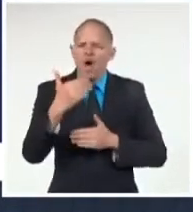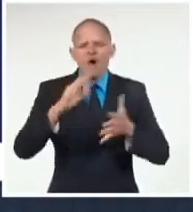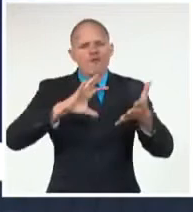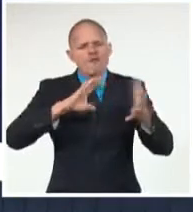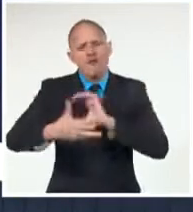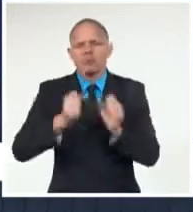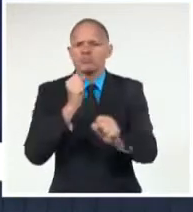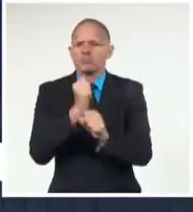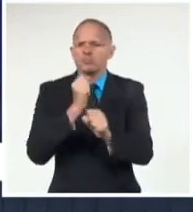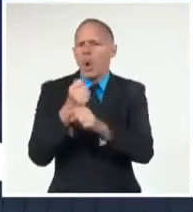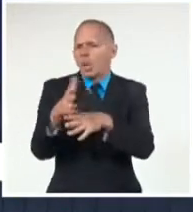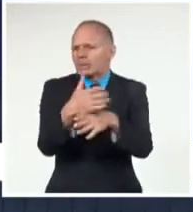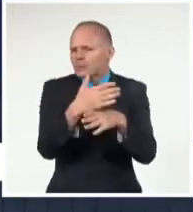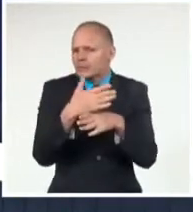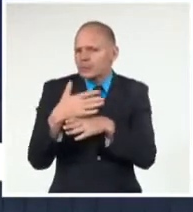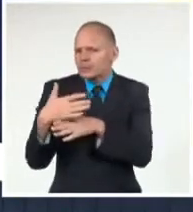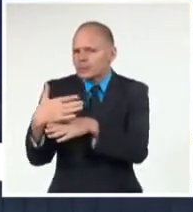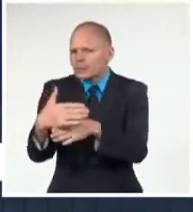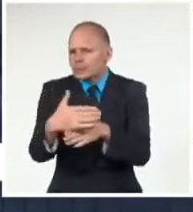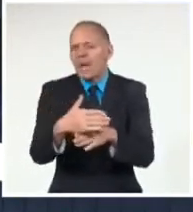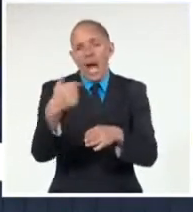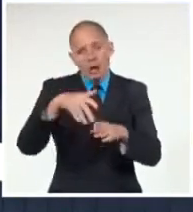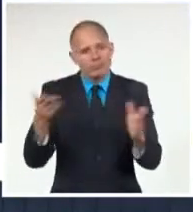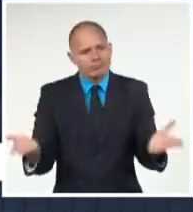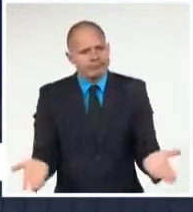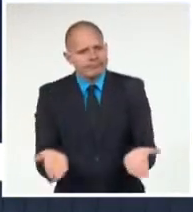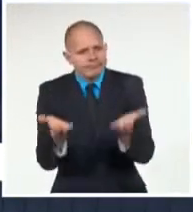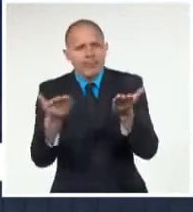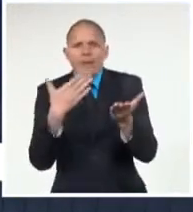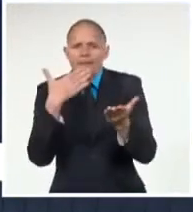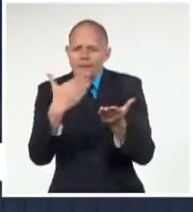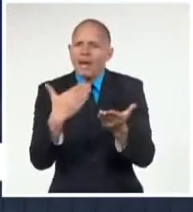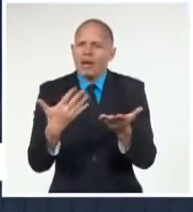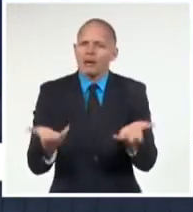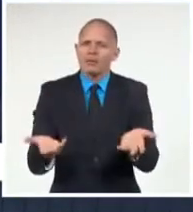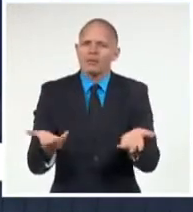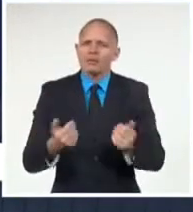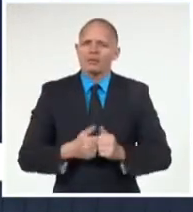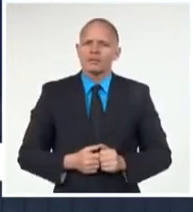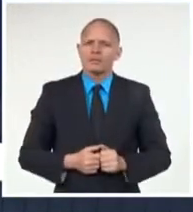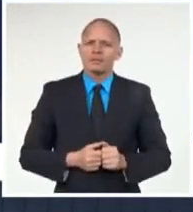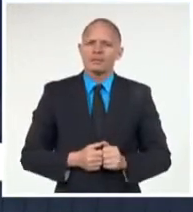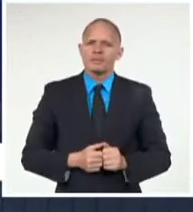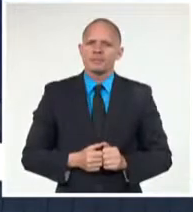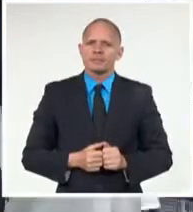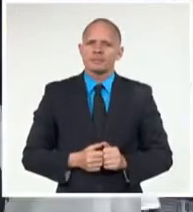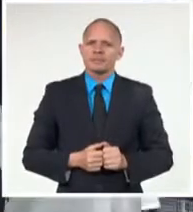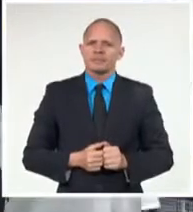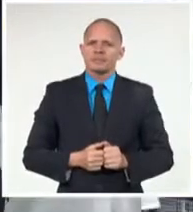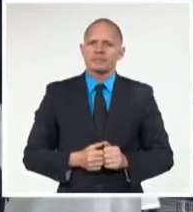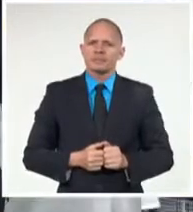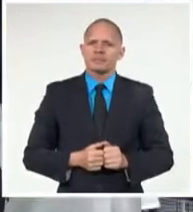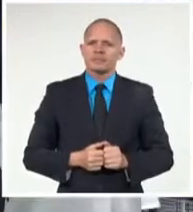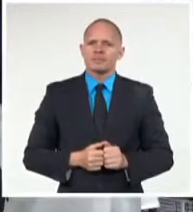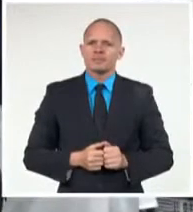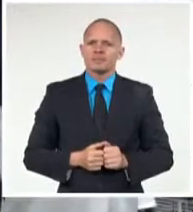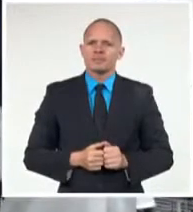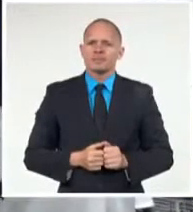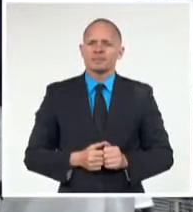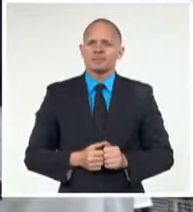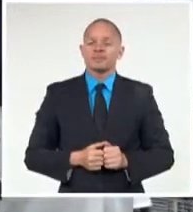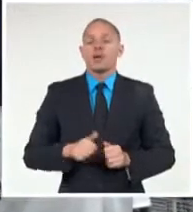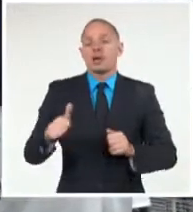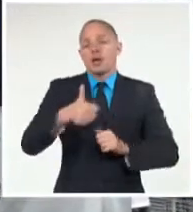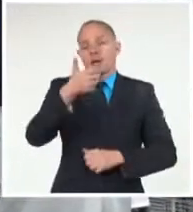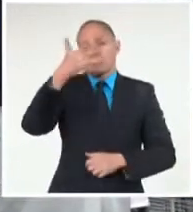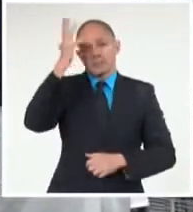ámbitos de cooperación, de desarrollo, de complementariedad y de aporte. Díaz-Canel